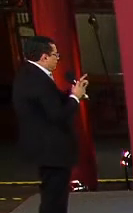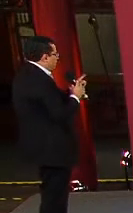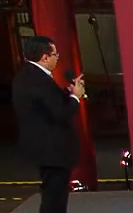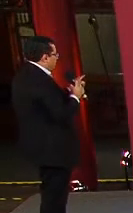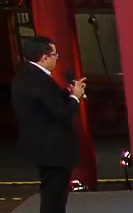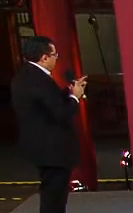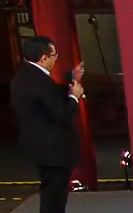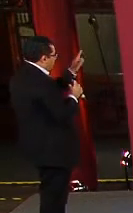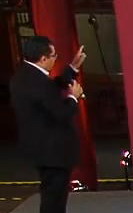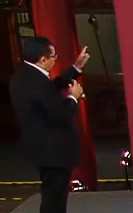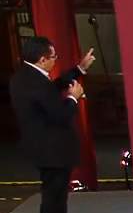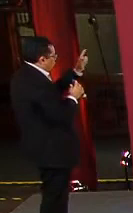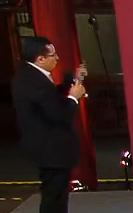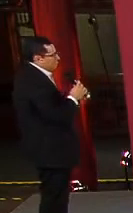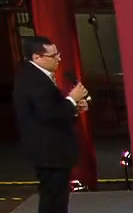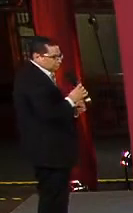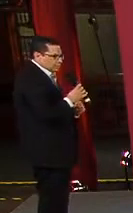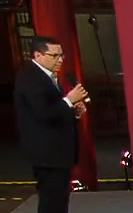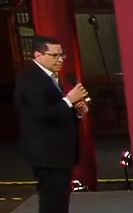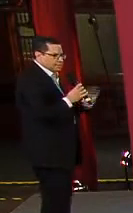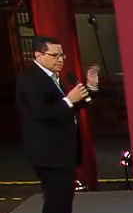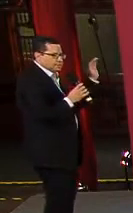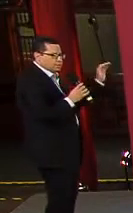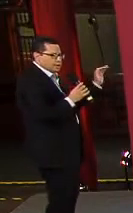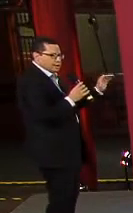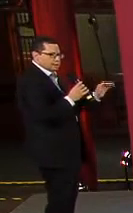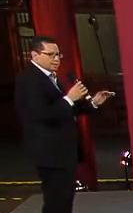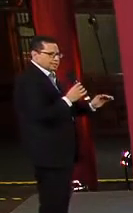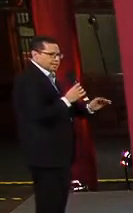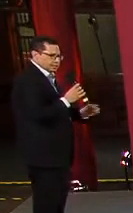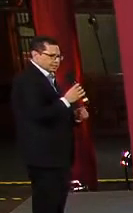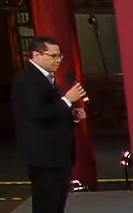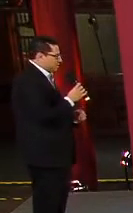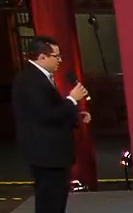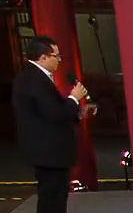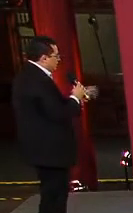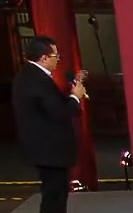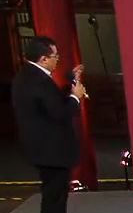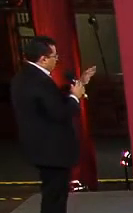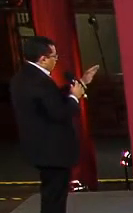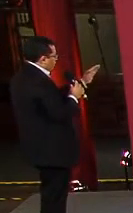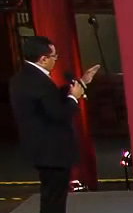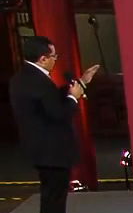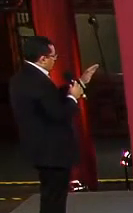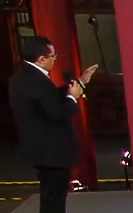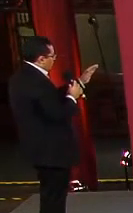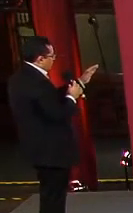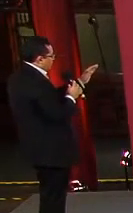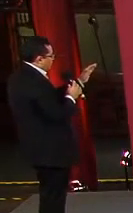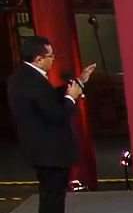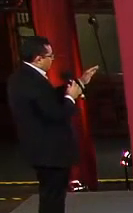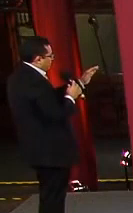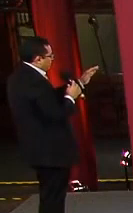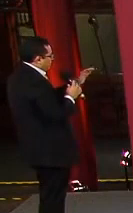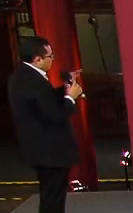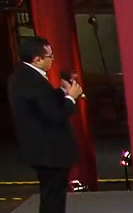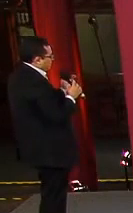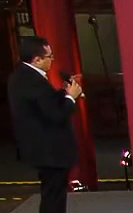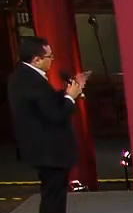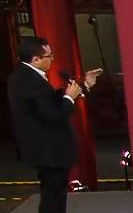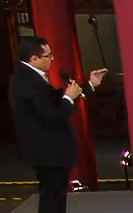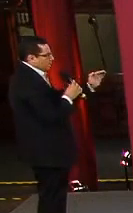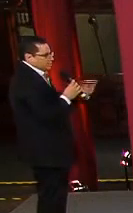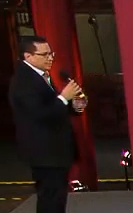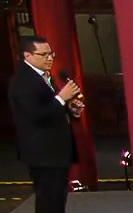de enfermedad en los últimos 14 días por cada una de las regiones. Vean cómo la región de las Américas